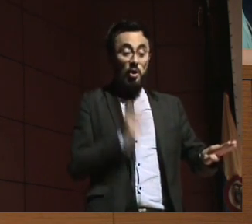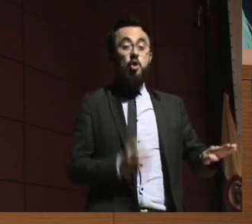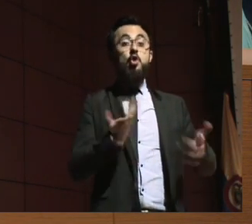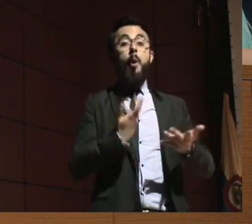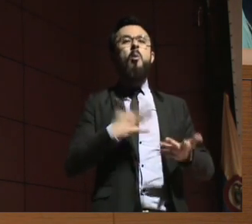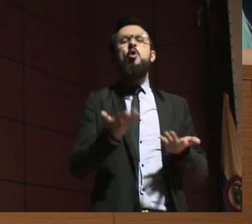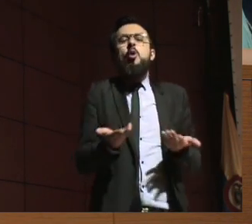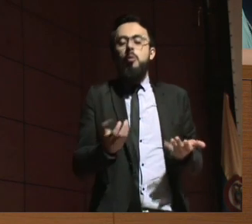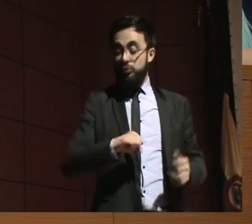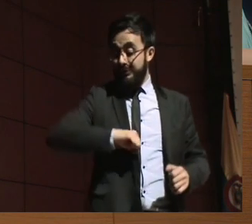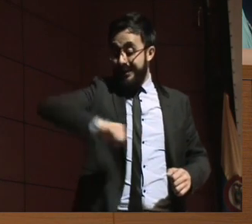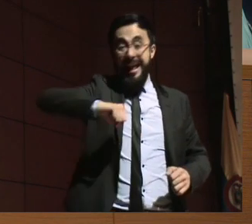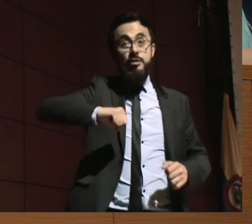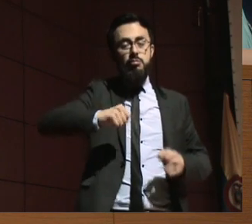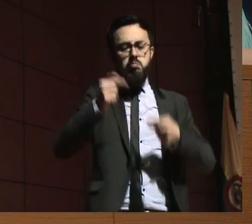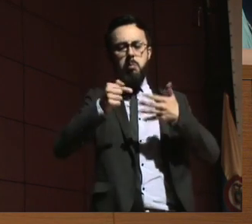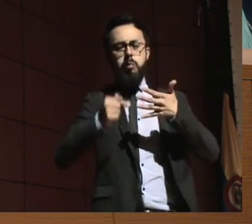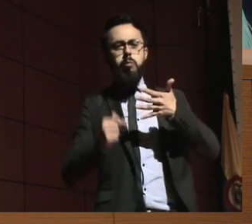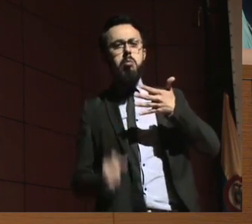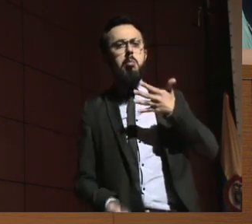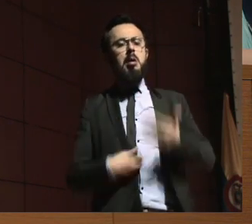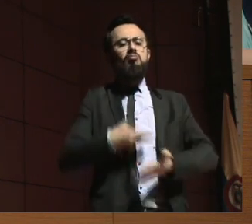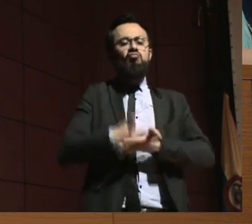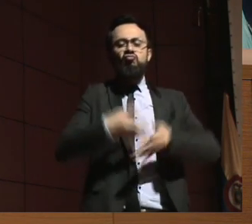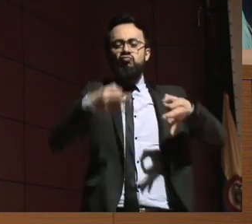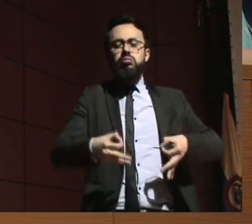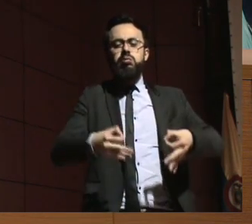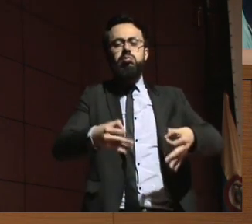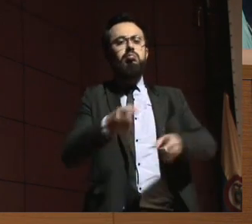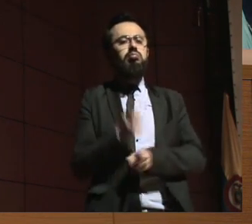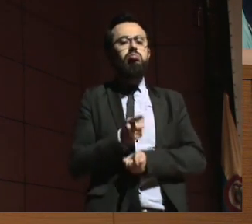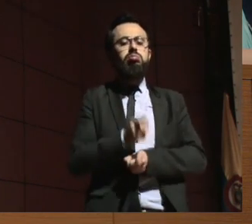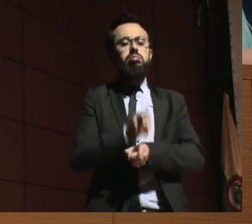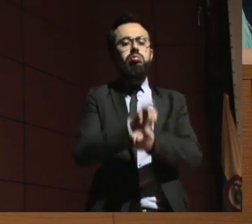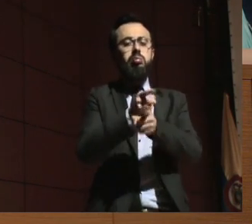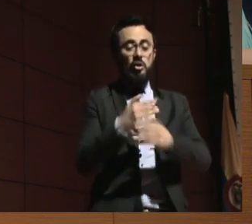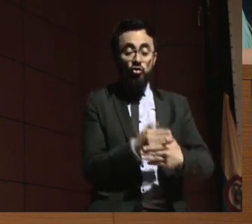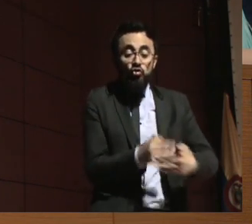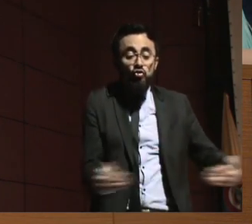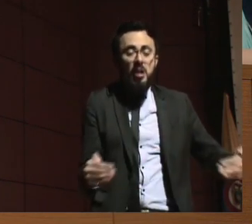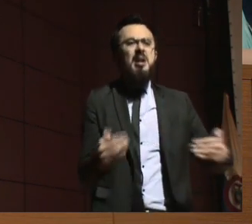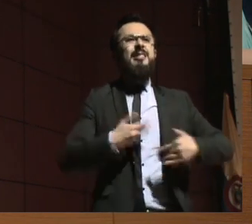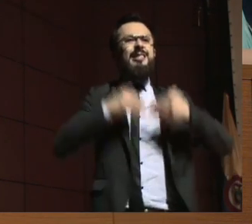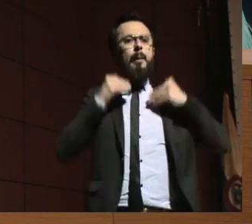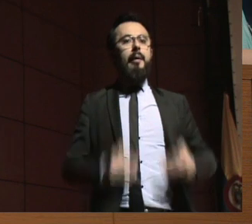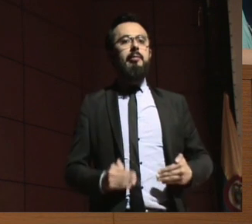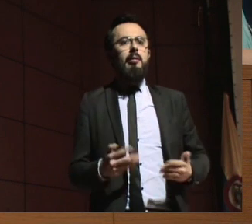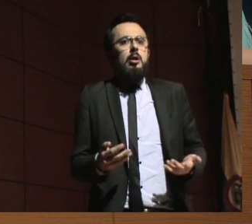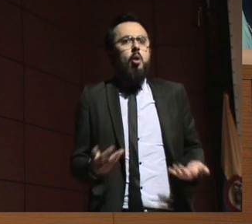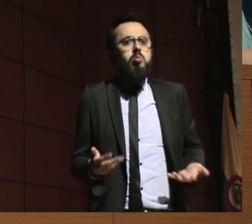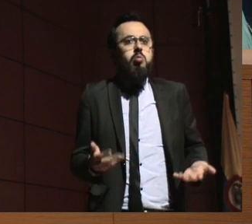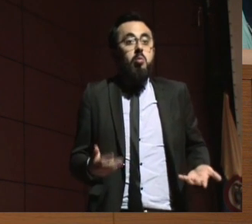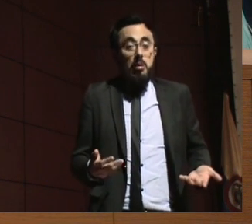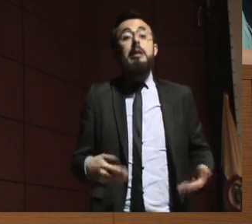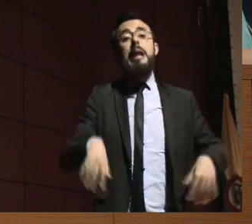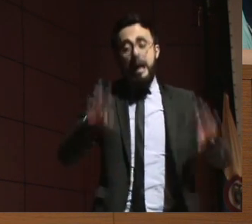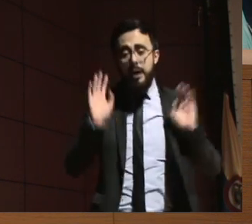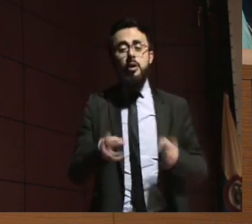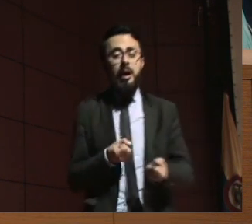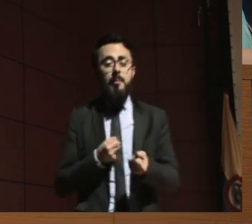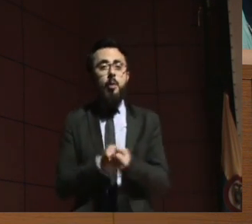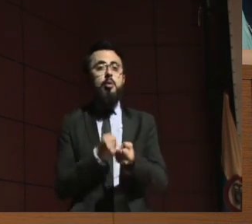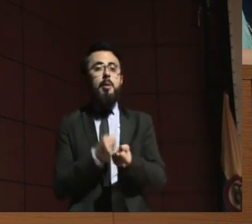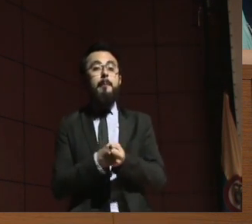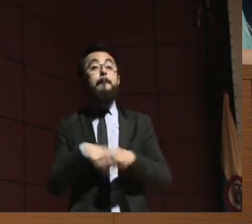derechos, en materia de niños con discapacidad, también tienen que tener apoyos y el